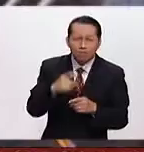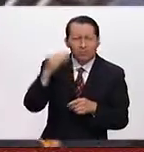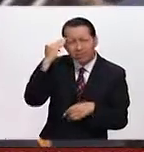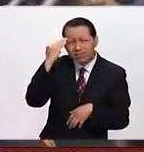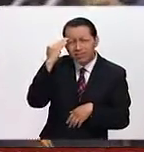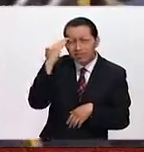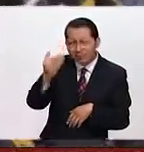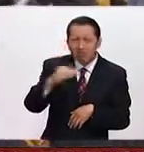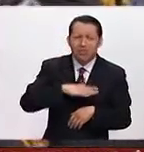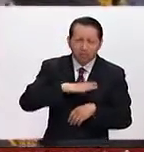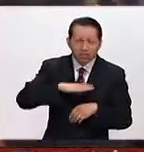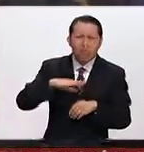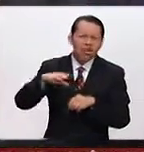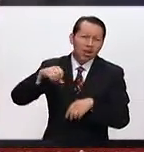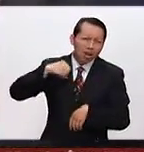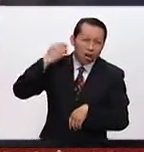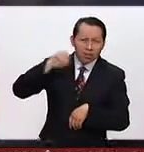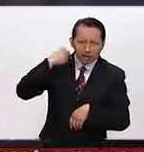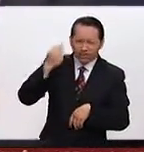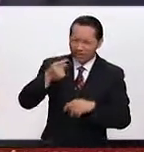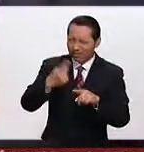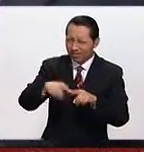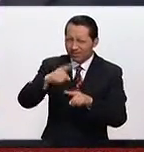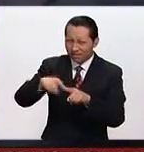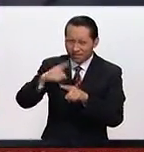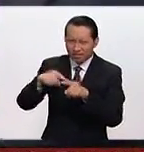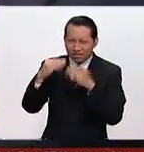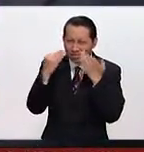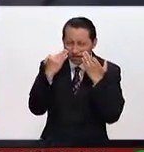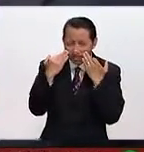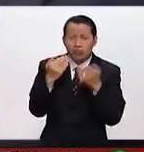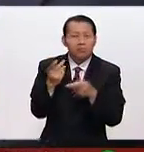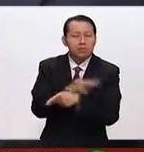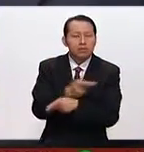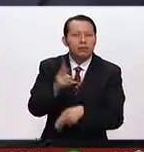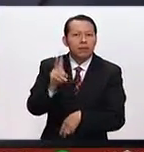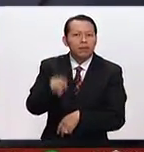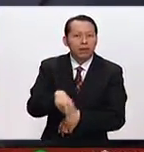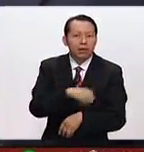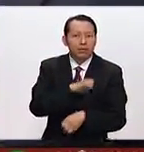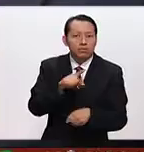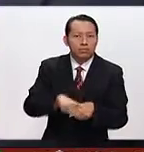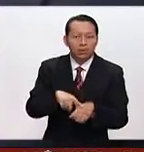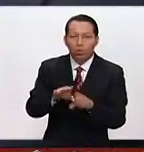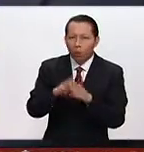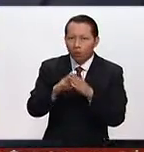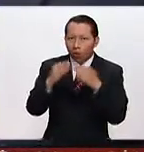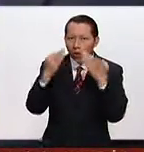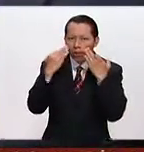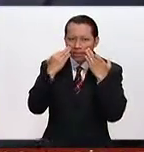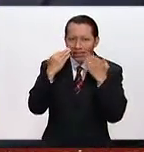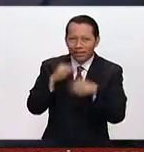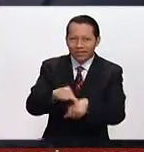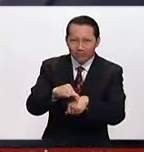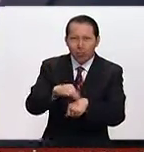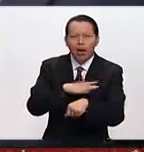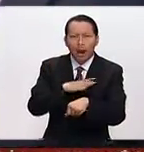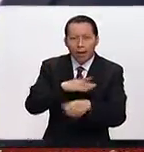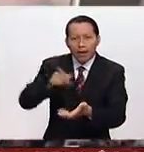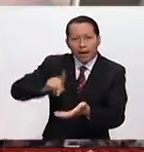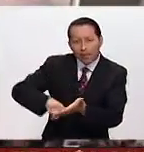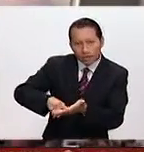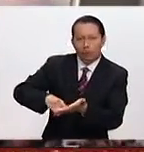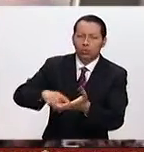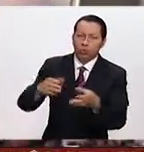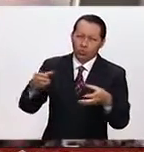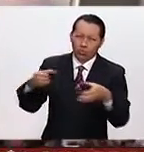convenciones, definitivamente fue una circunstancia muy especial ser testigos de las divisiones internas que